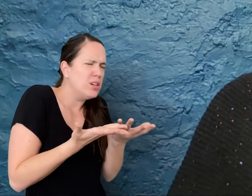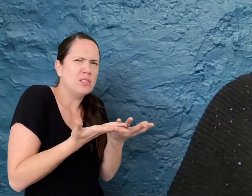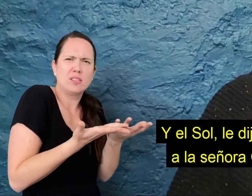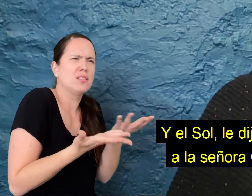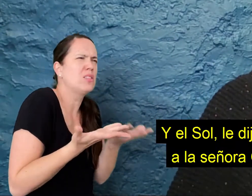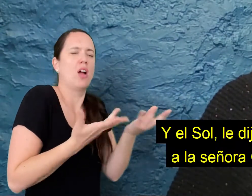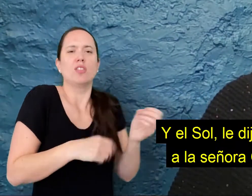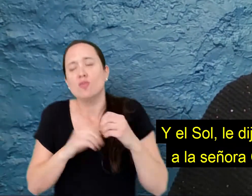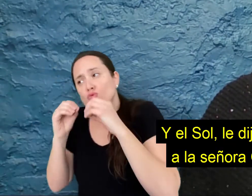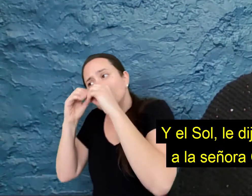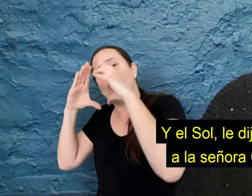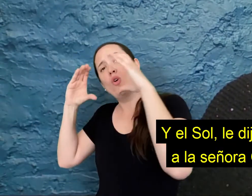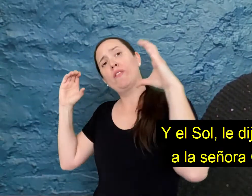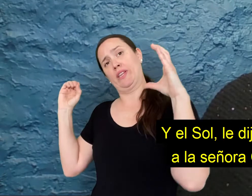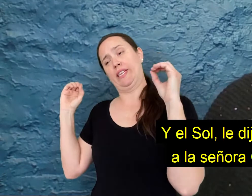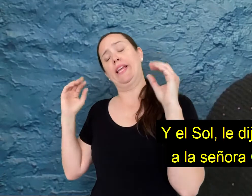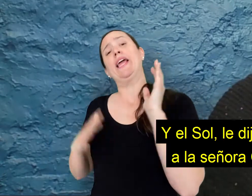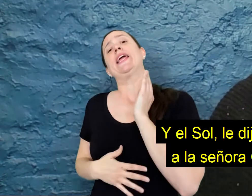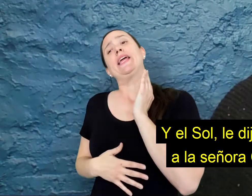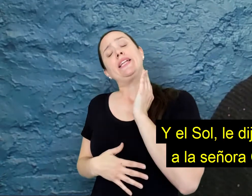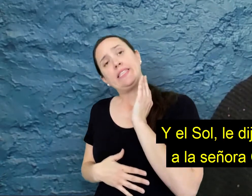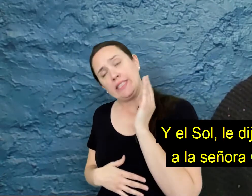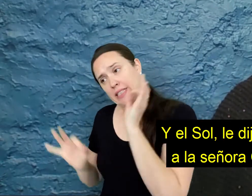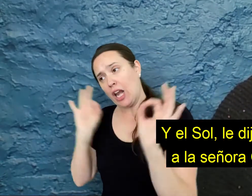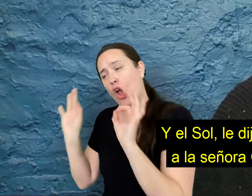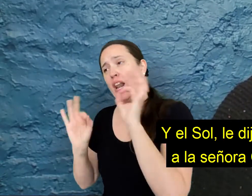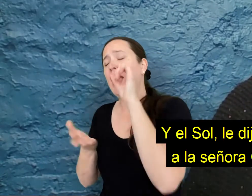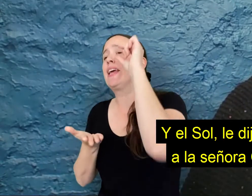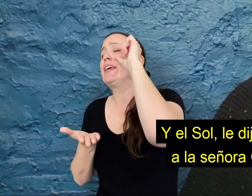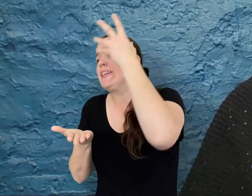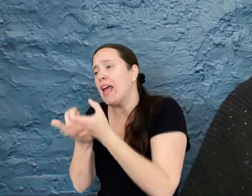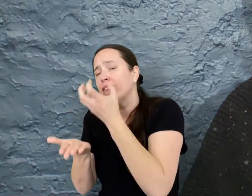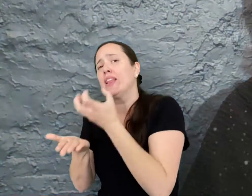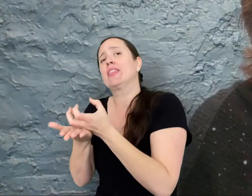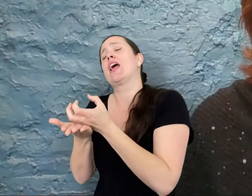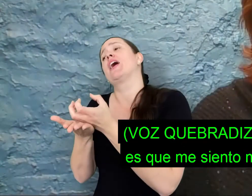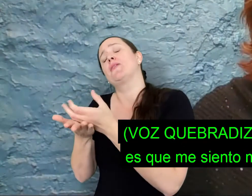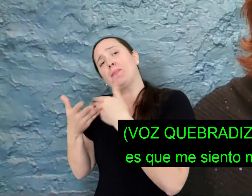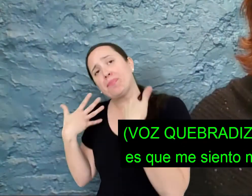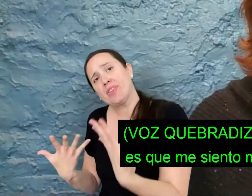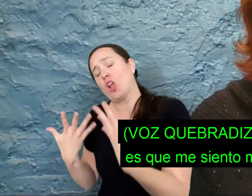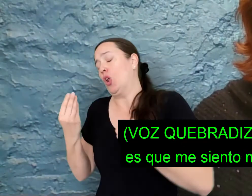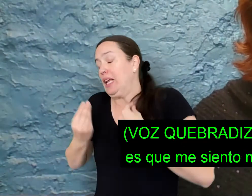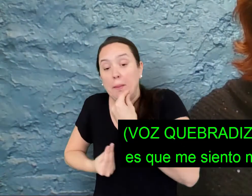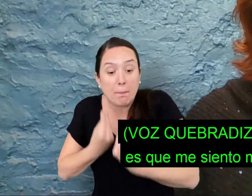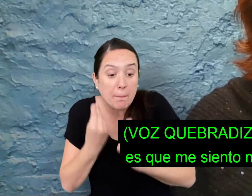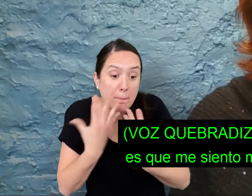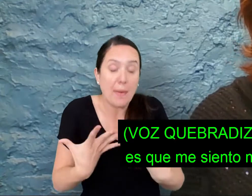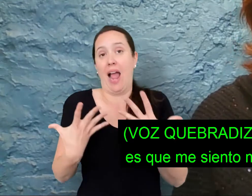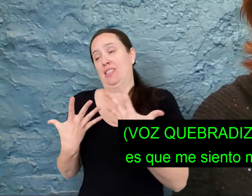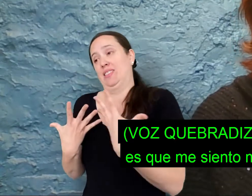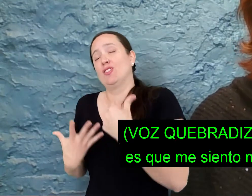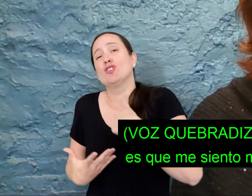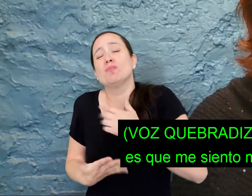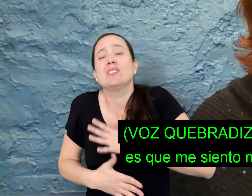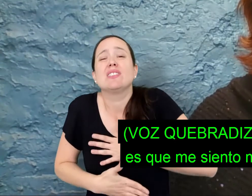¿Y el sol le dijo entonces a la señora gravedad? Lo que pasa es que